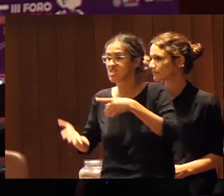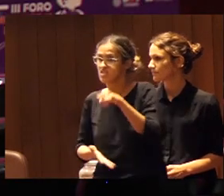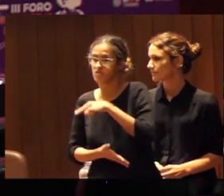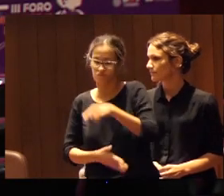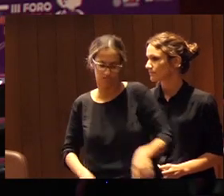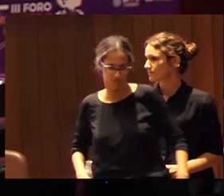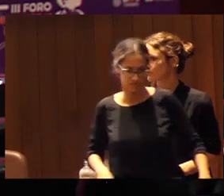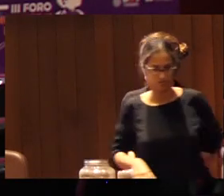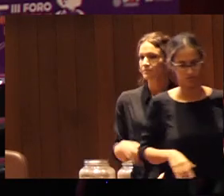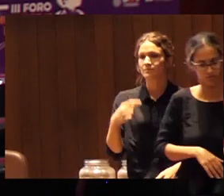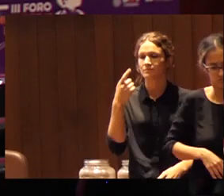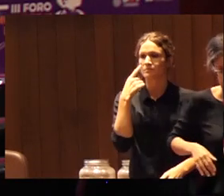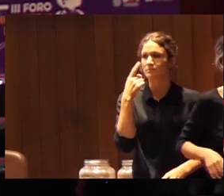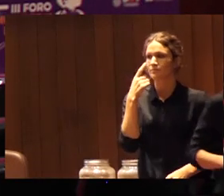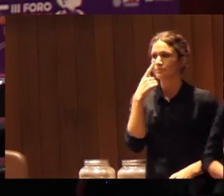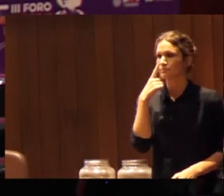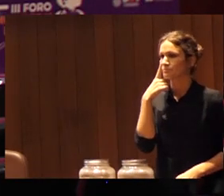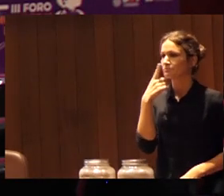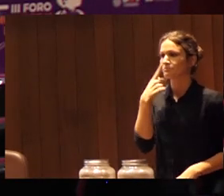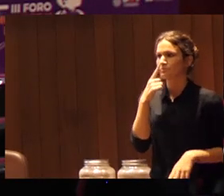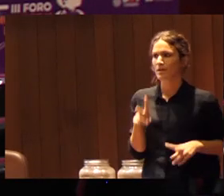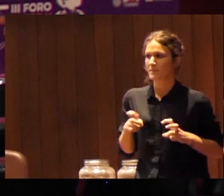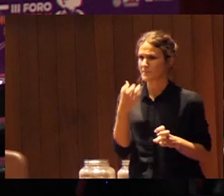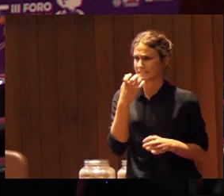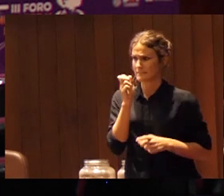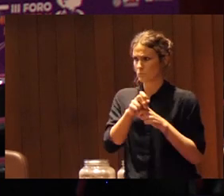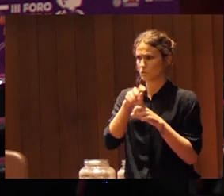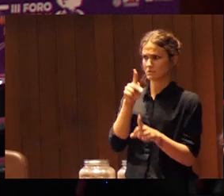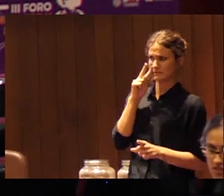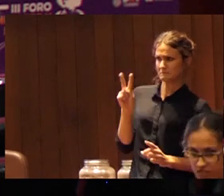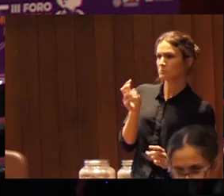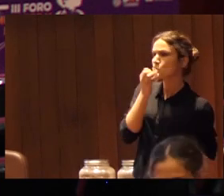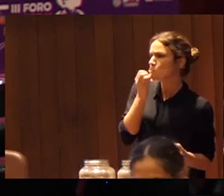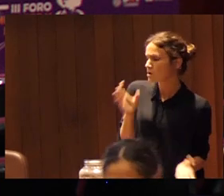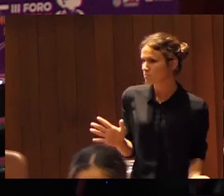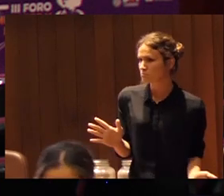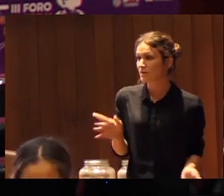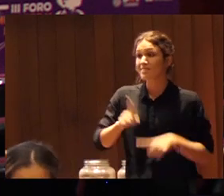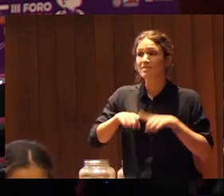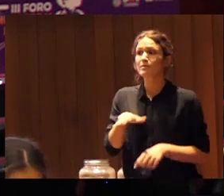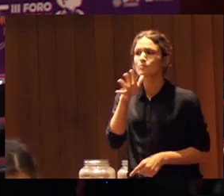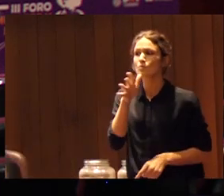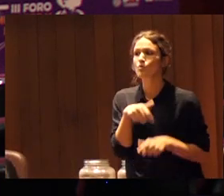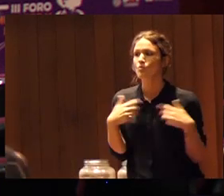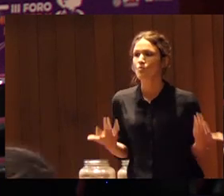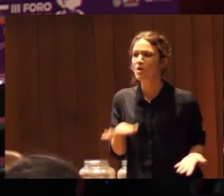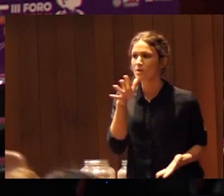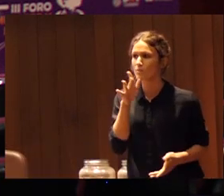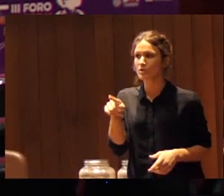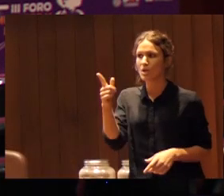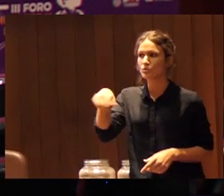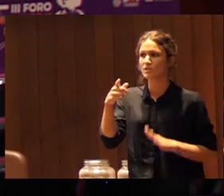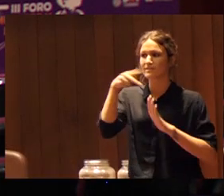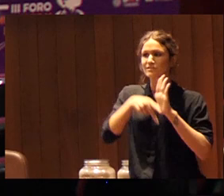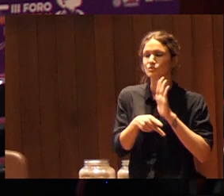a ver de entrada si lo veo así digo pues no está mal depende de los motivos porque se ha establecido esas